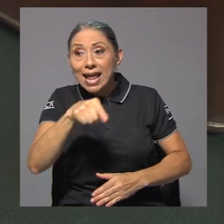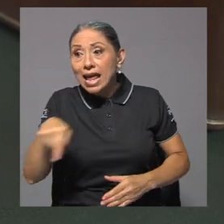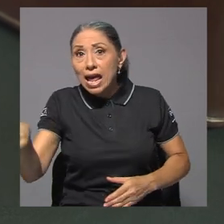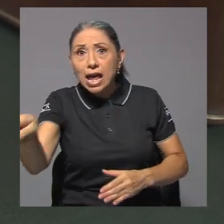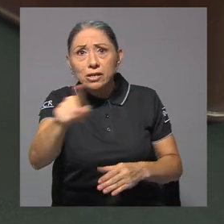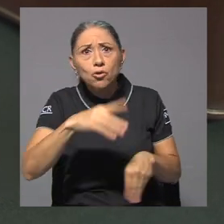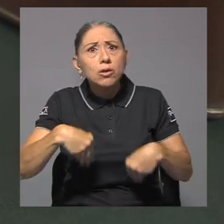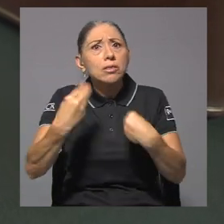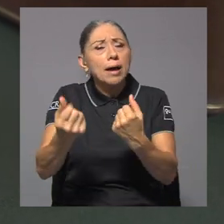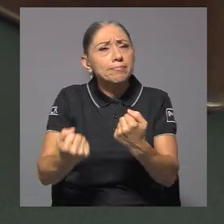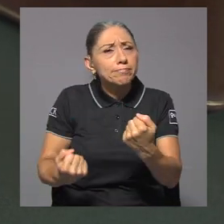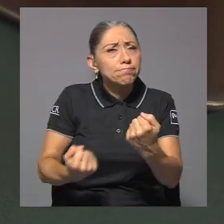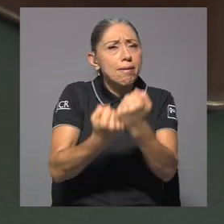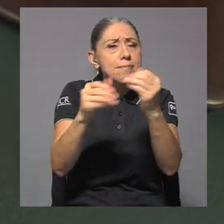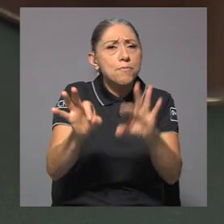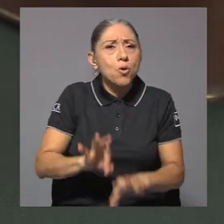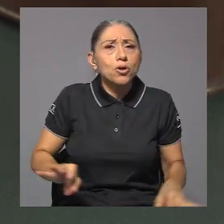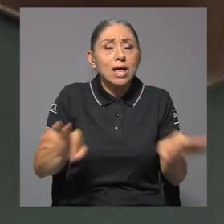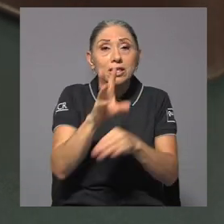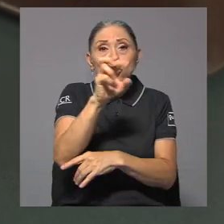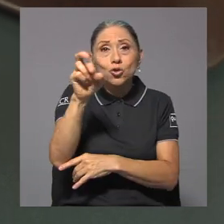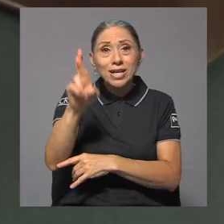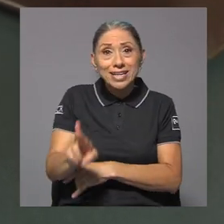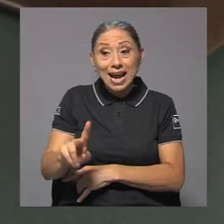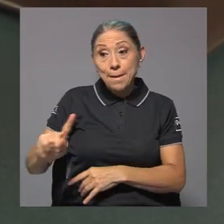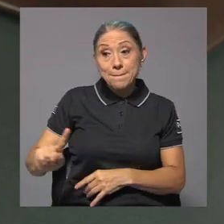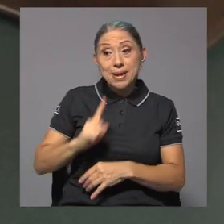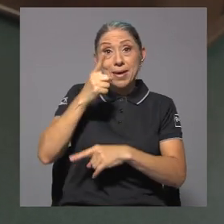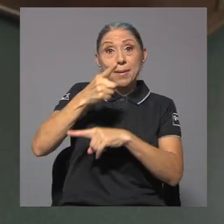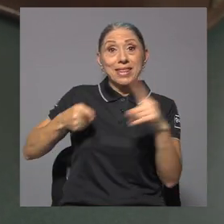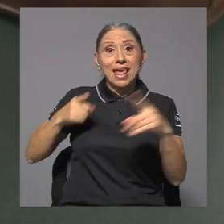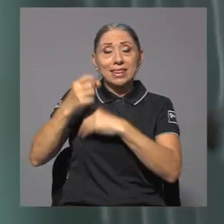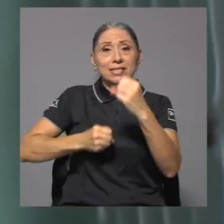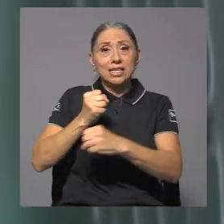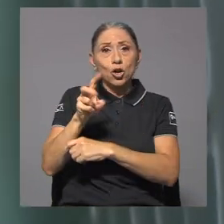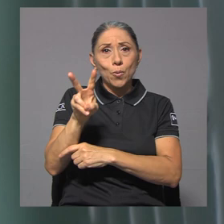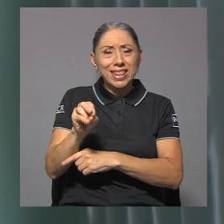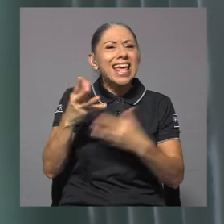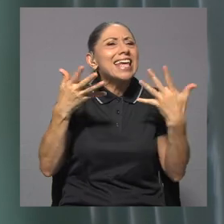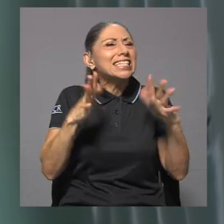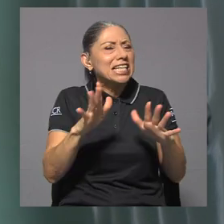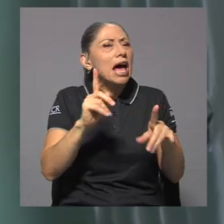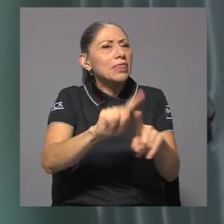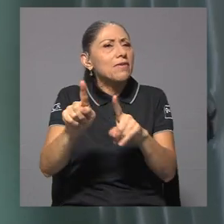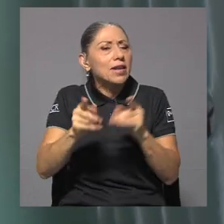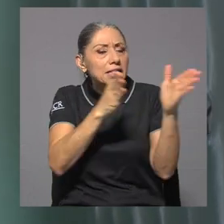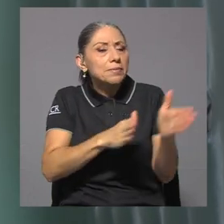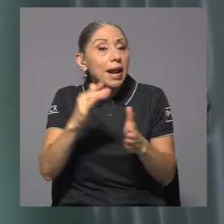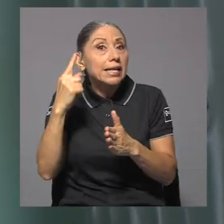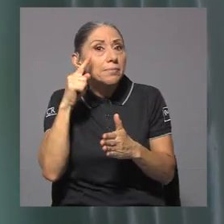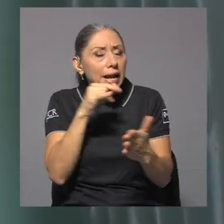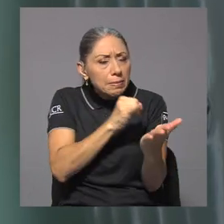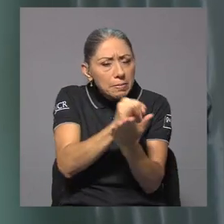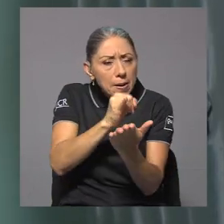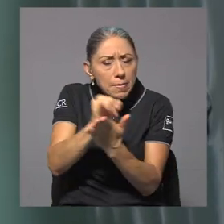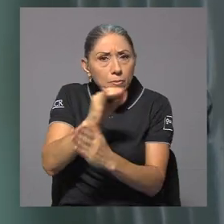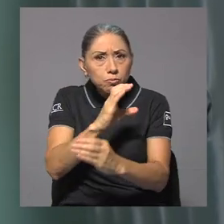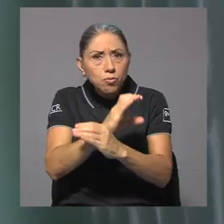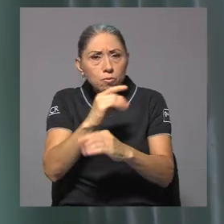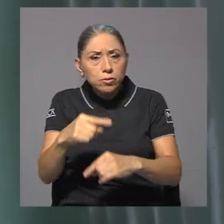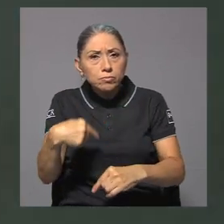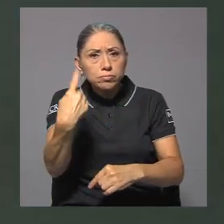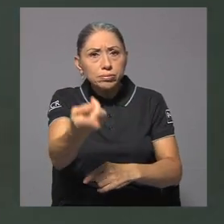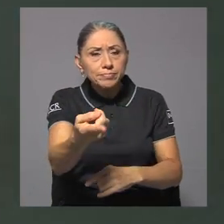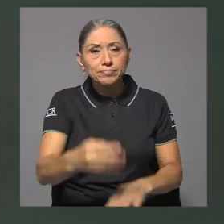esta muestra ofrece aportes valiosos sobre la Costa Rica de la primera mitad del siglo XX, por lo que ya se tienen varios planes para su estudio y conservación.